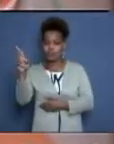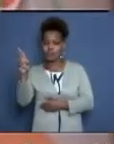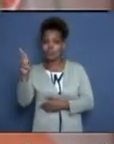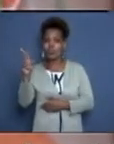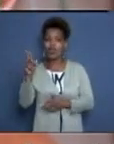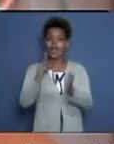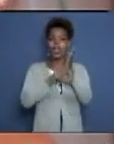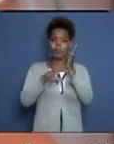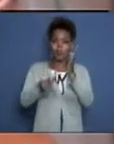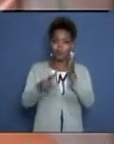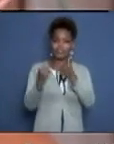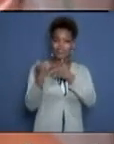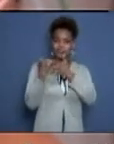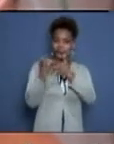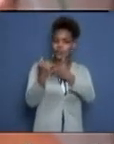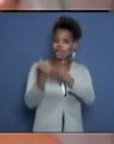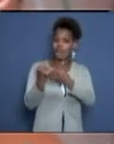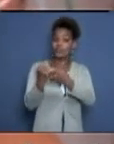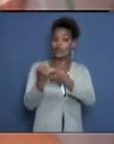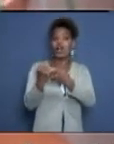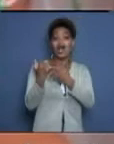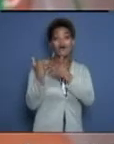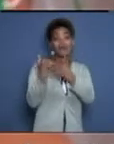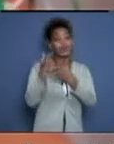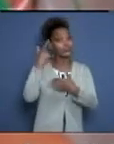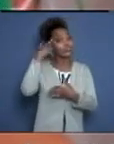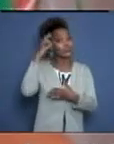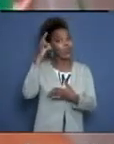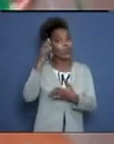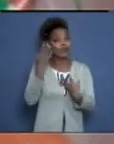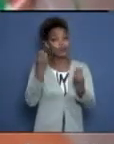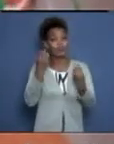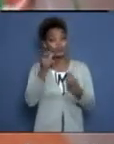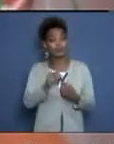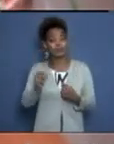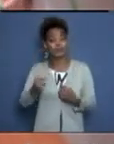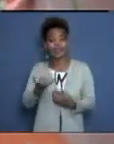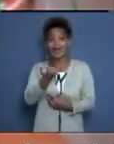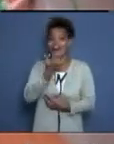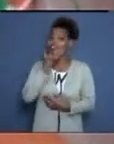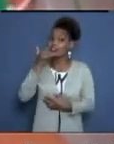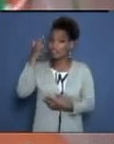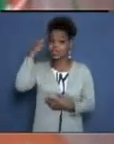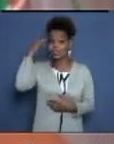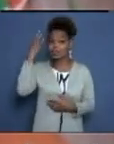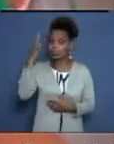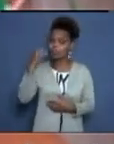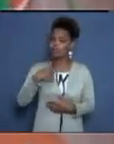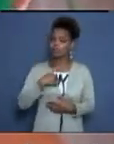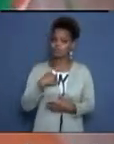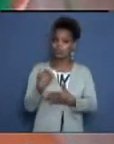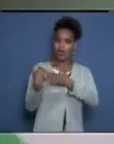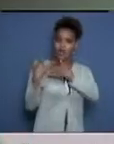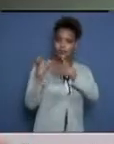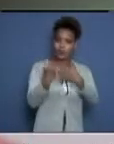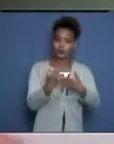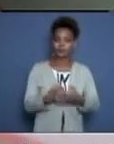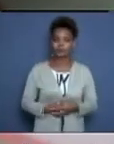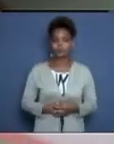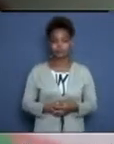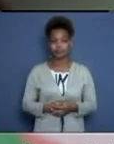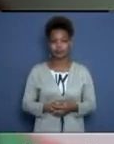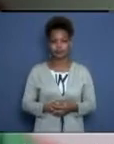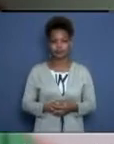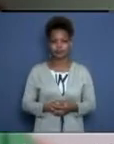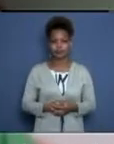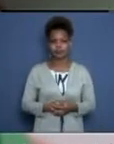el amor, el apoyo que necesita psicológico, porque muchas personas se afectan psicológicamente y estamos dando el apoyo a esas personas. Estamos